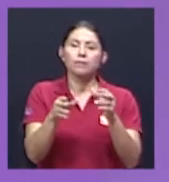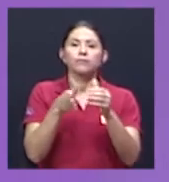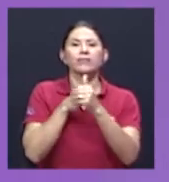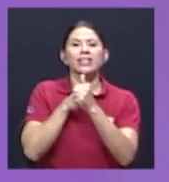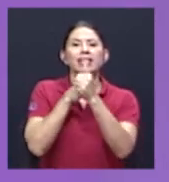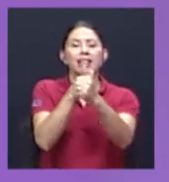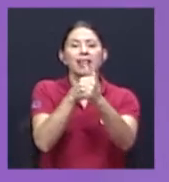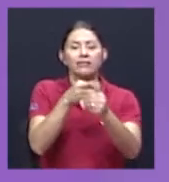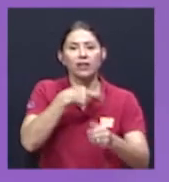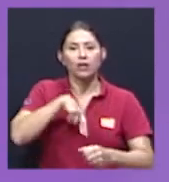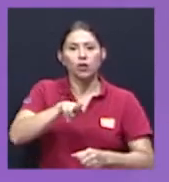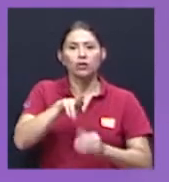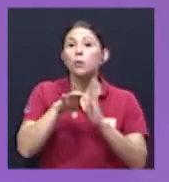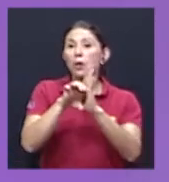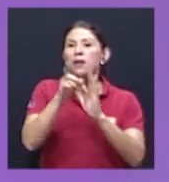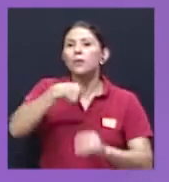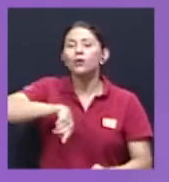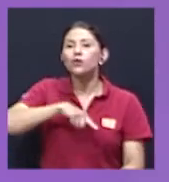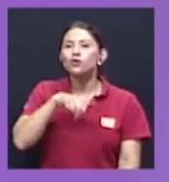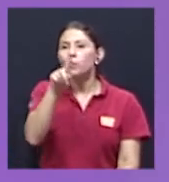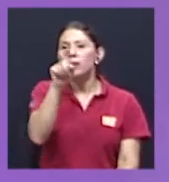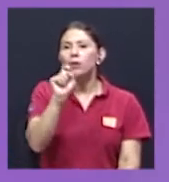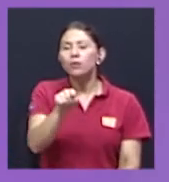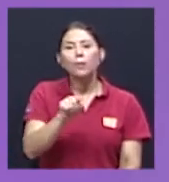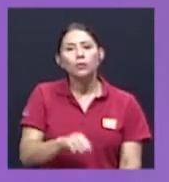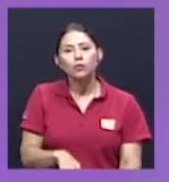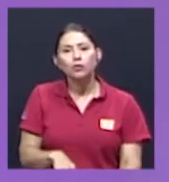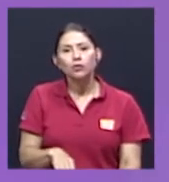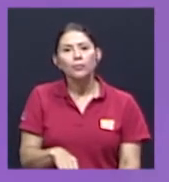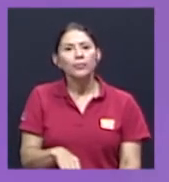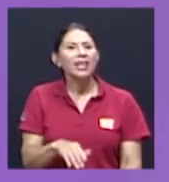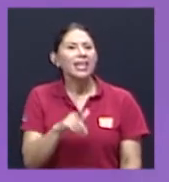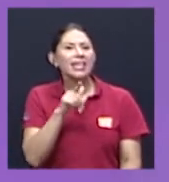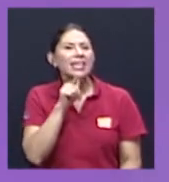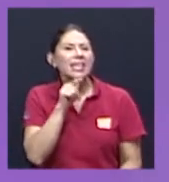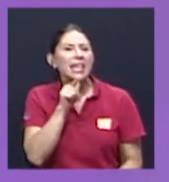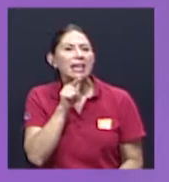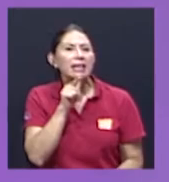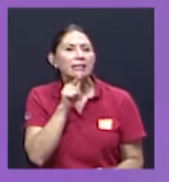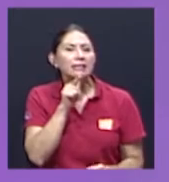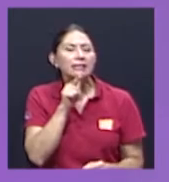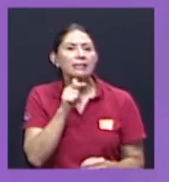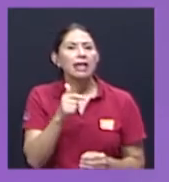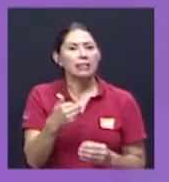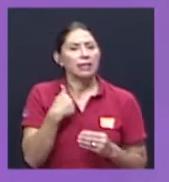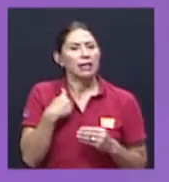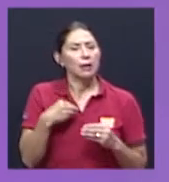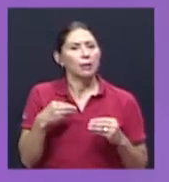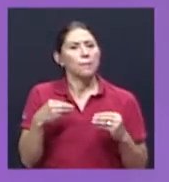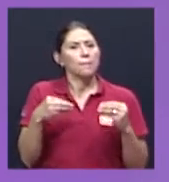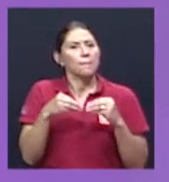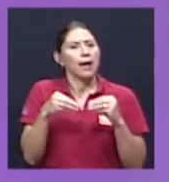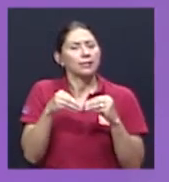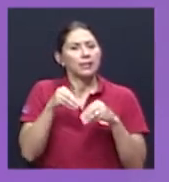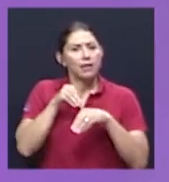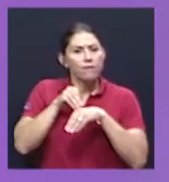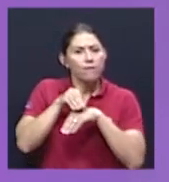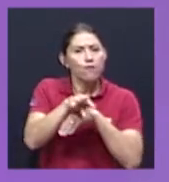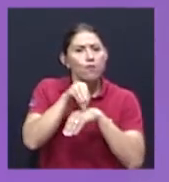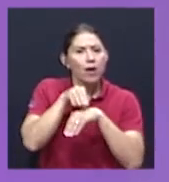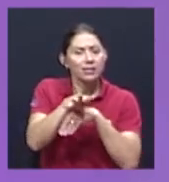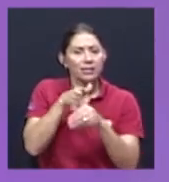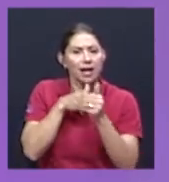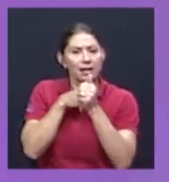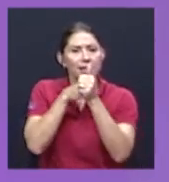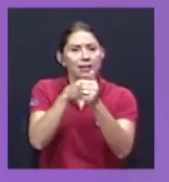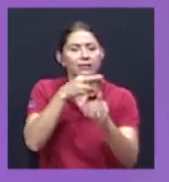preguntamos, por ejemplo, ¿quiénes acusan mayor influencia de los líderes religiosos en su vida? Y las mujeres,